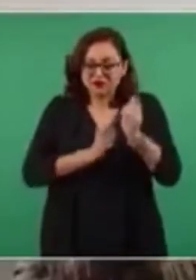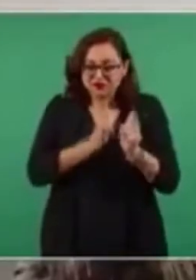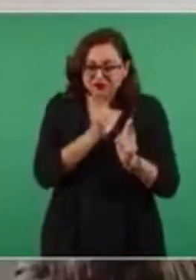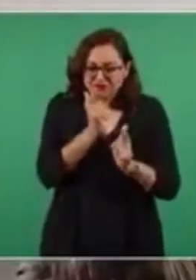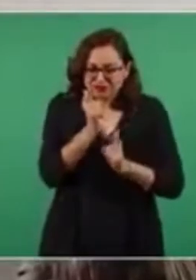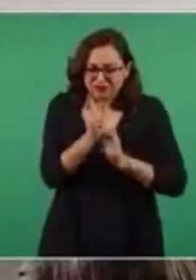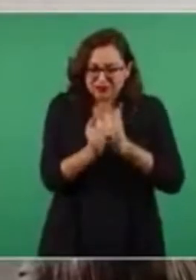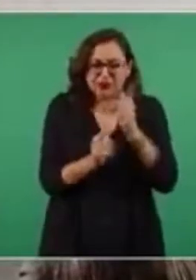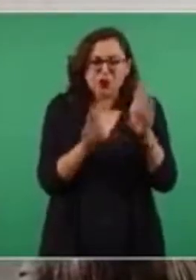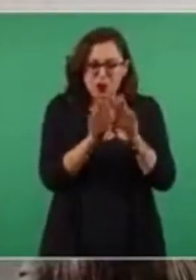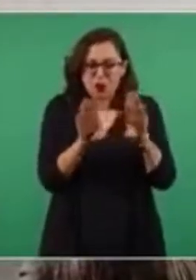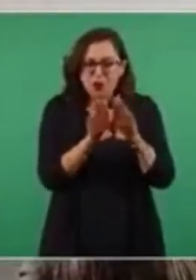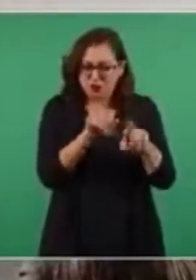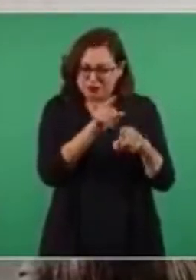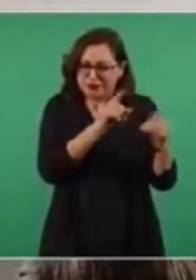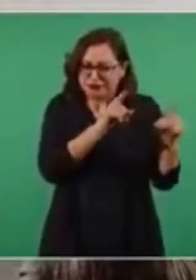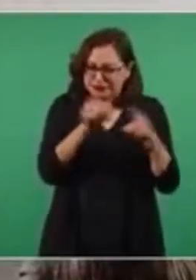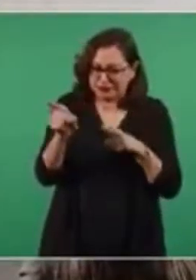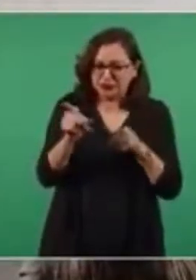Cámara lenta.